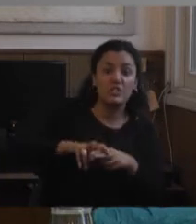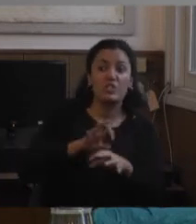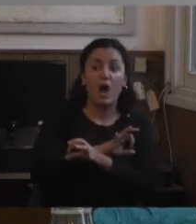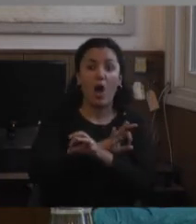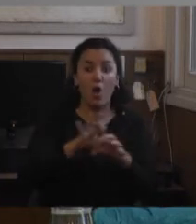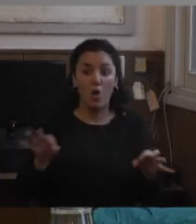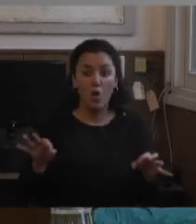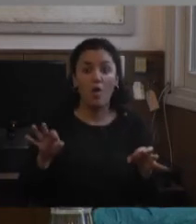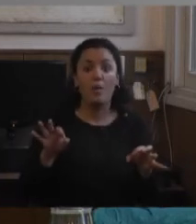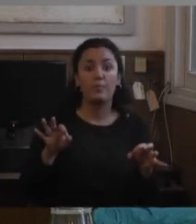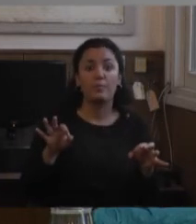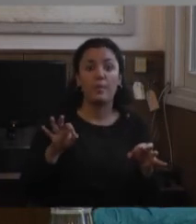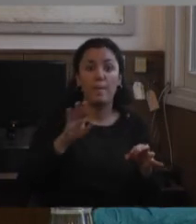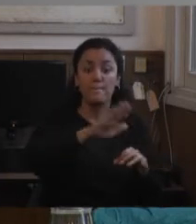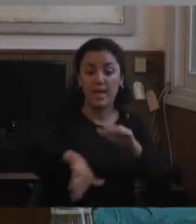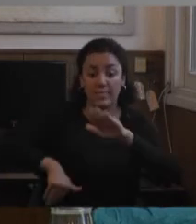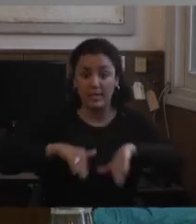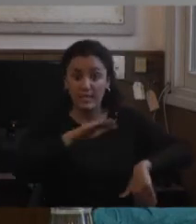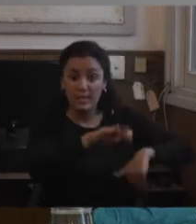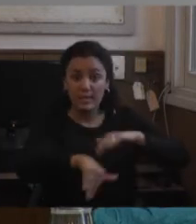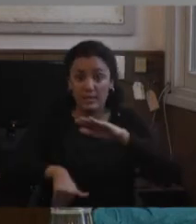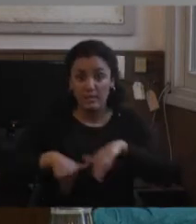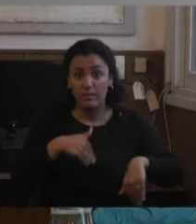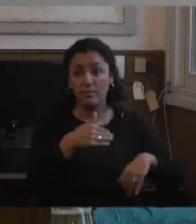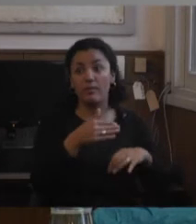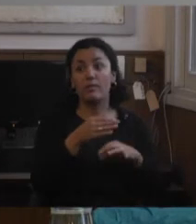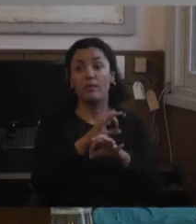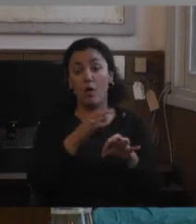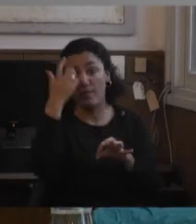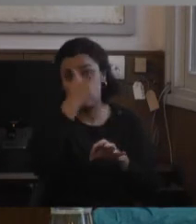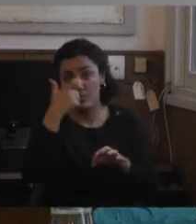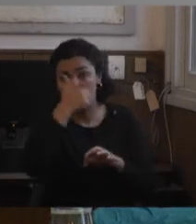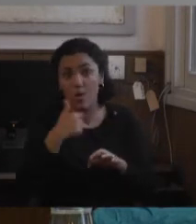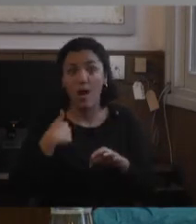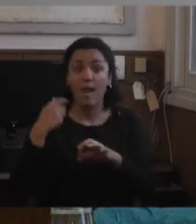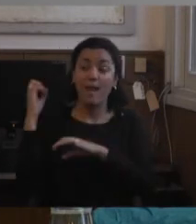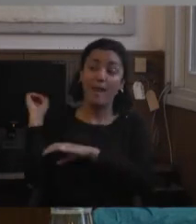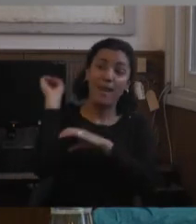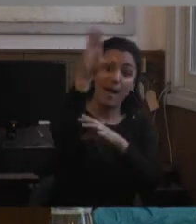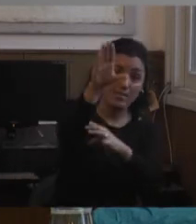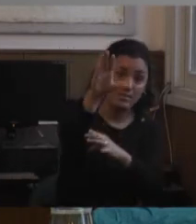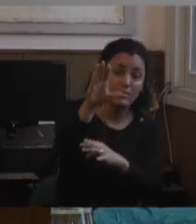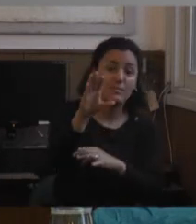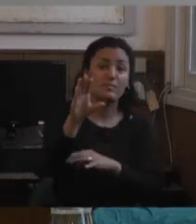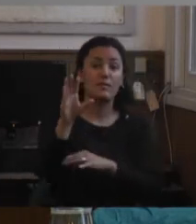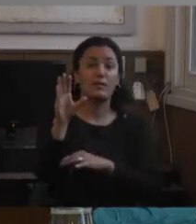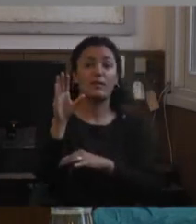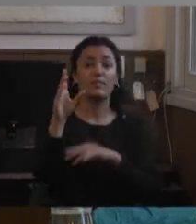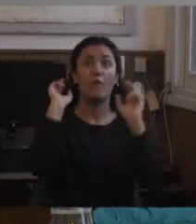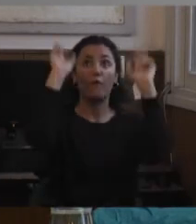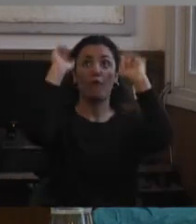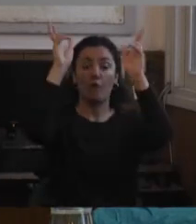o carrera o natación. En el tema visuales tenés lanzamiento, volei, judo,